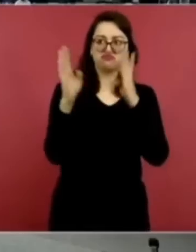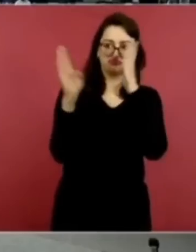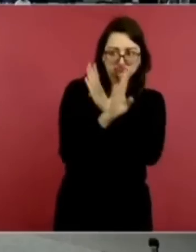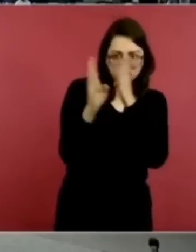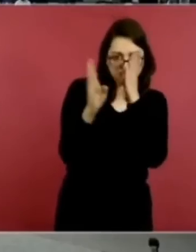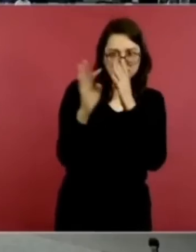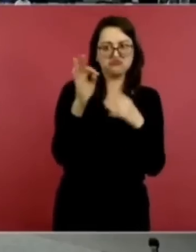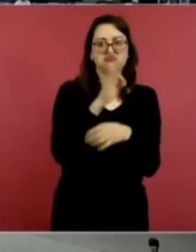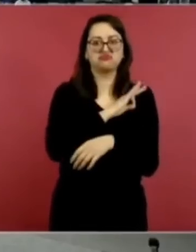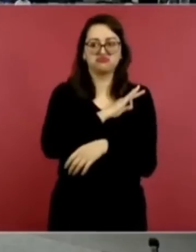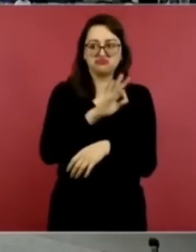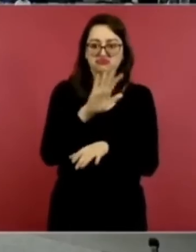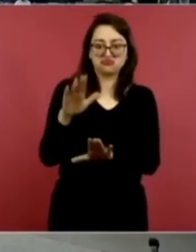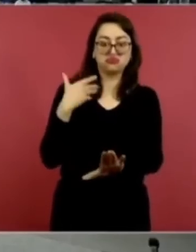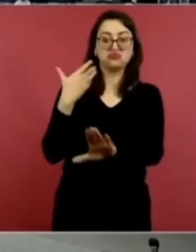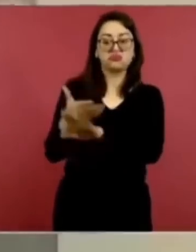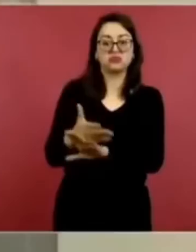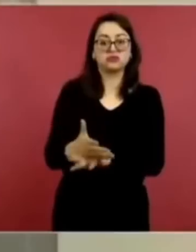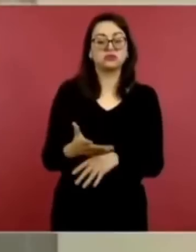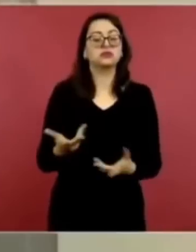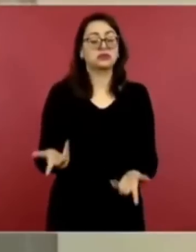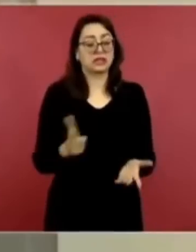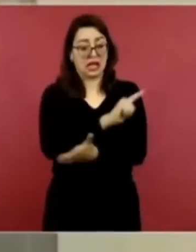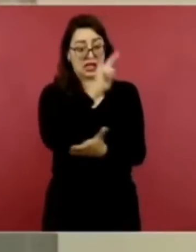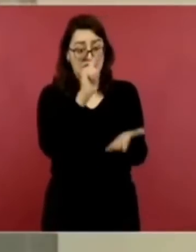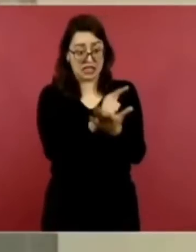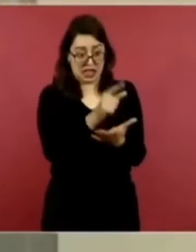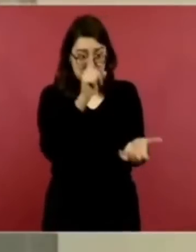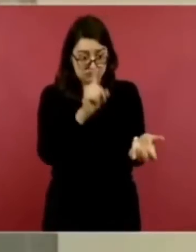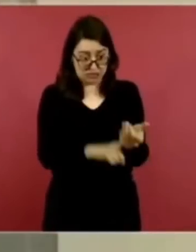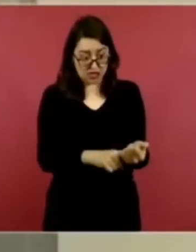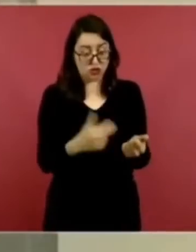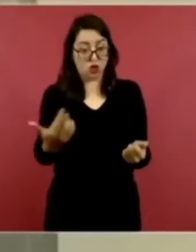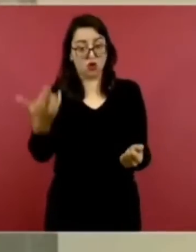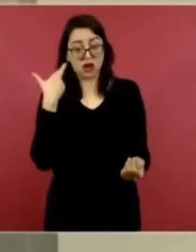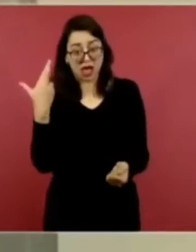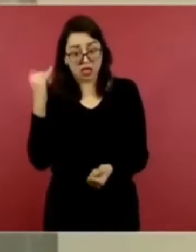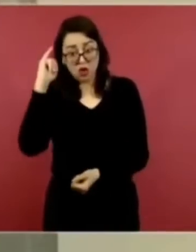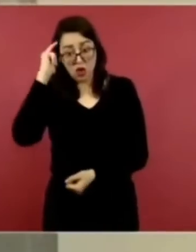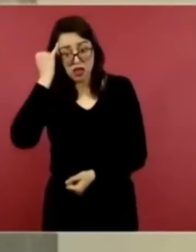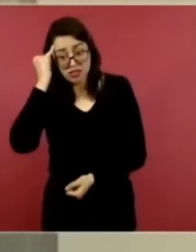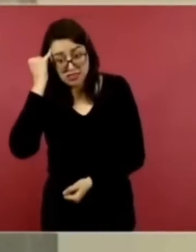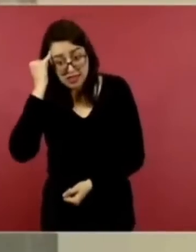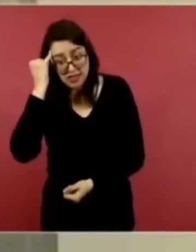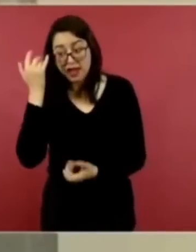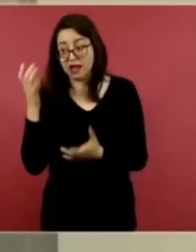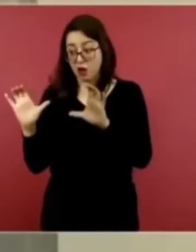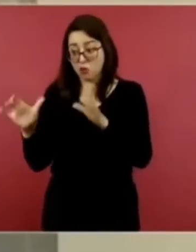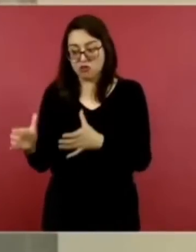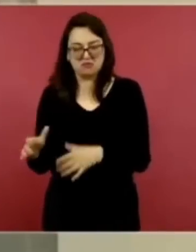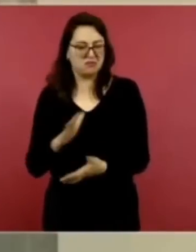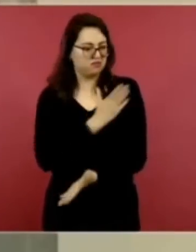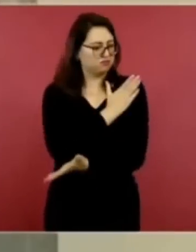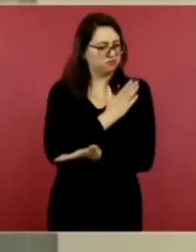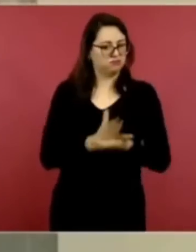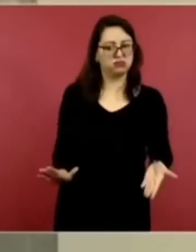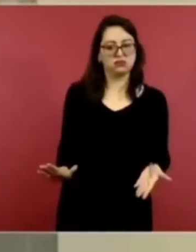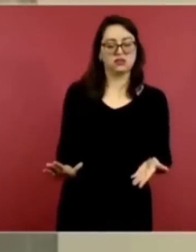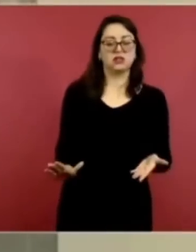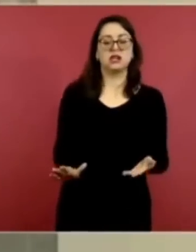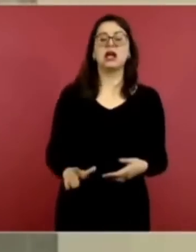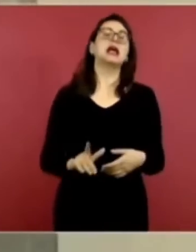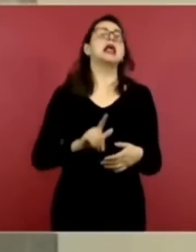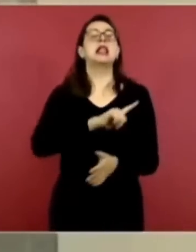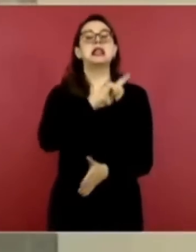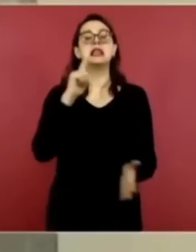dejaron fuera a las radios comunitarias indígenas y a los derechos de las audiencias la ley federal